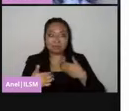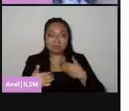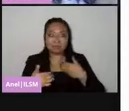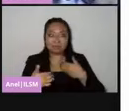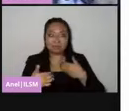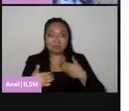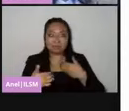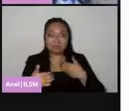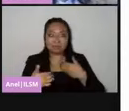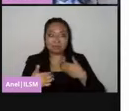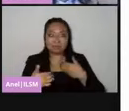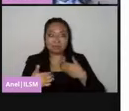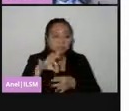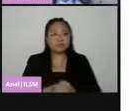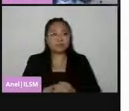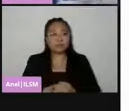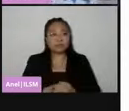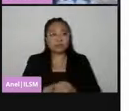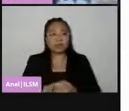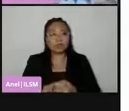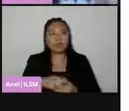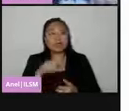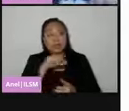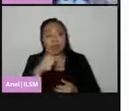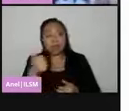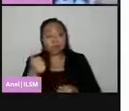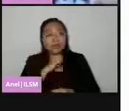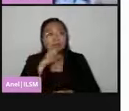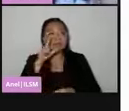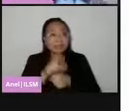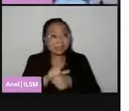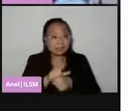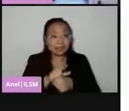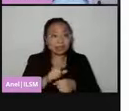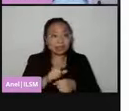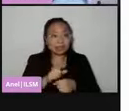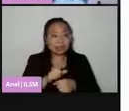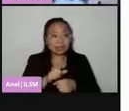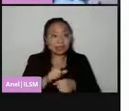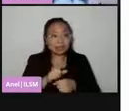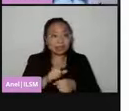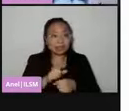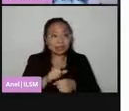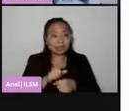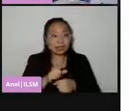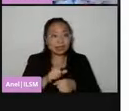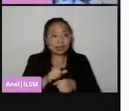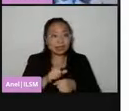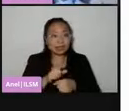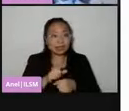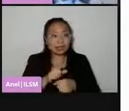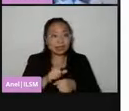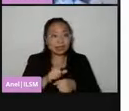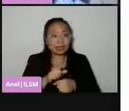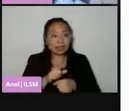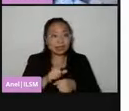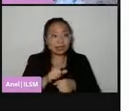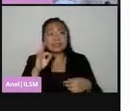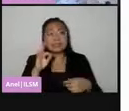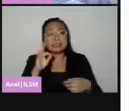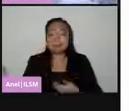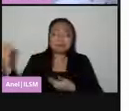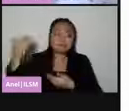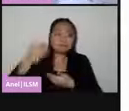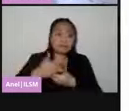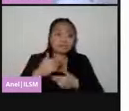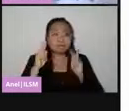especiales, que son las casillas que se instalan para recibir el voto de las personas, de la ciudadanía que se encuentra en tránsito, o sea,